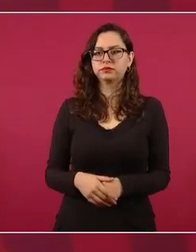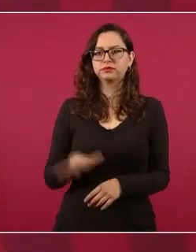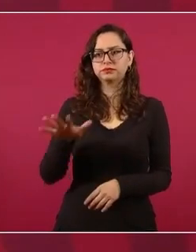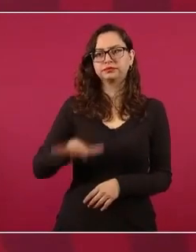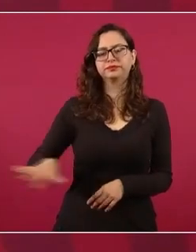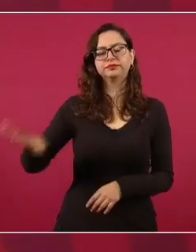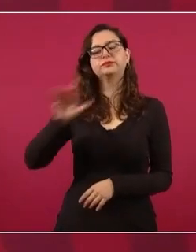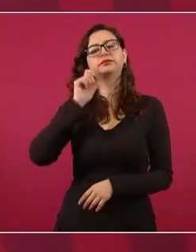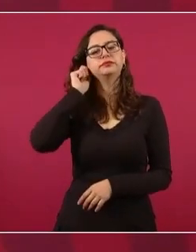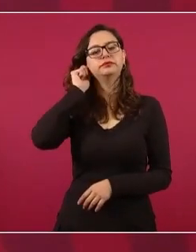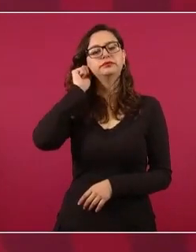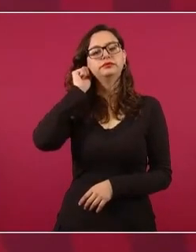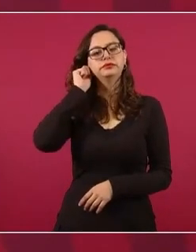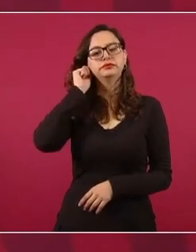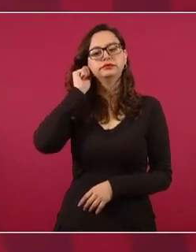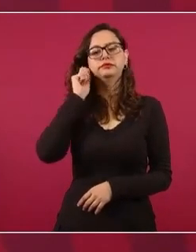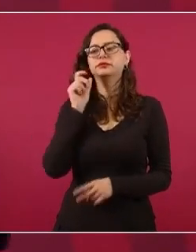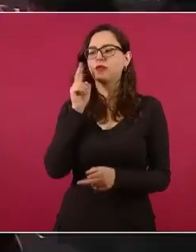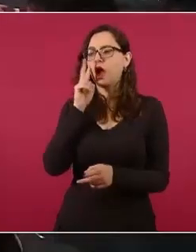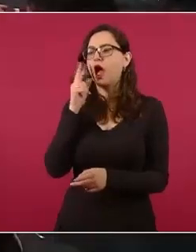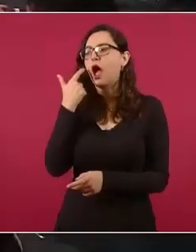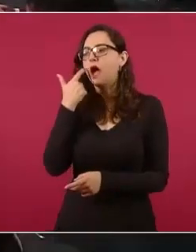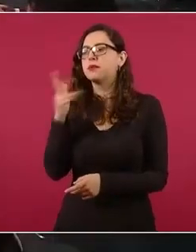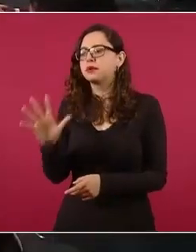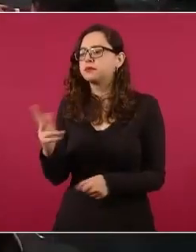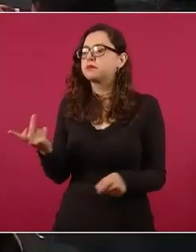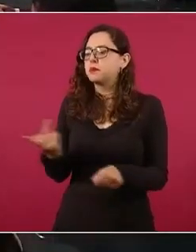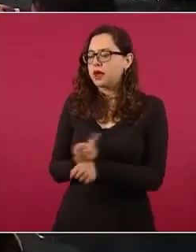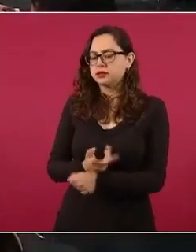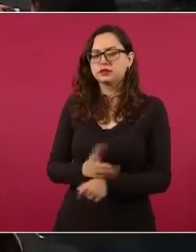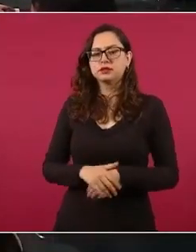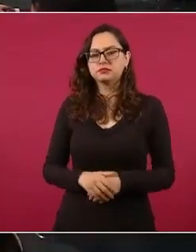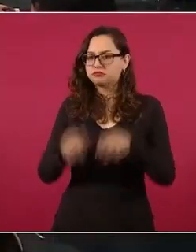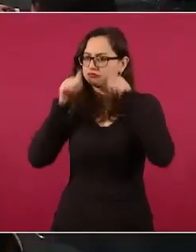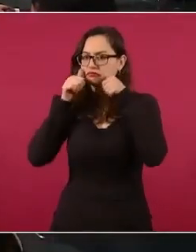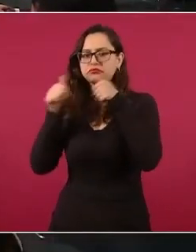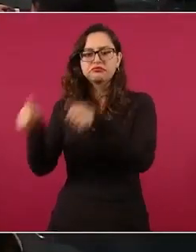pero en general bien.